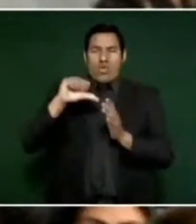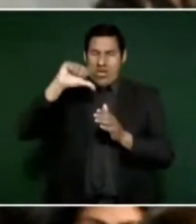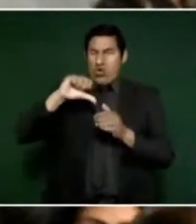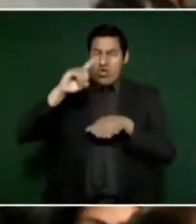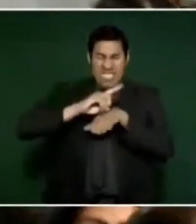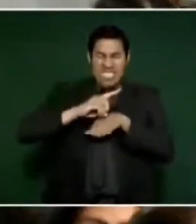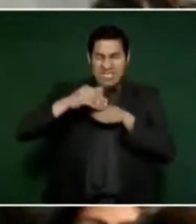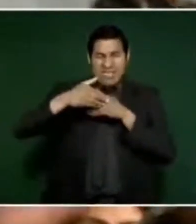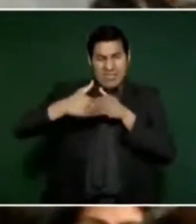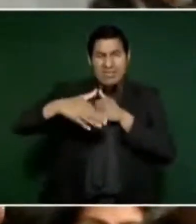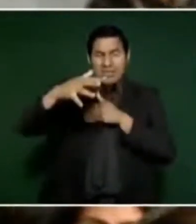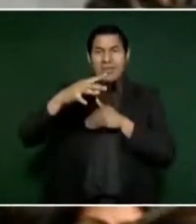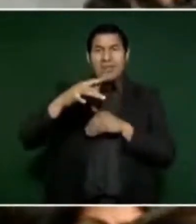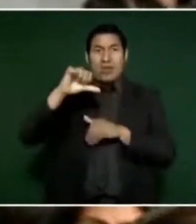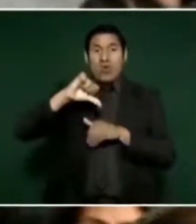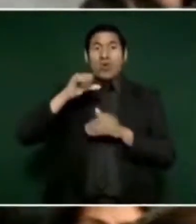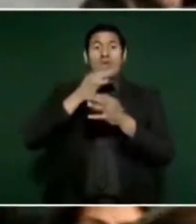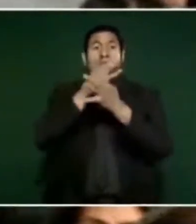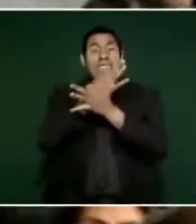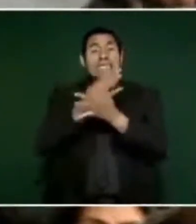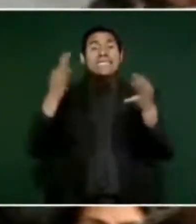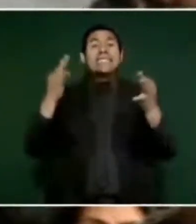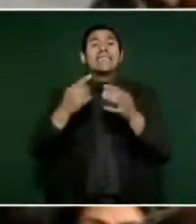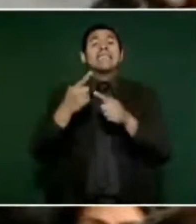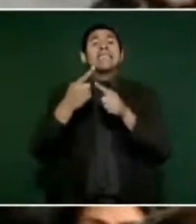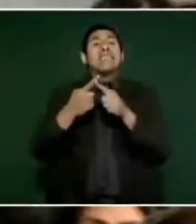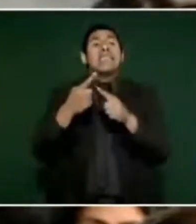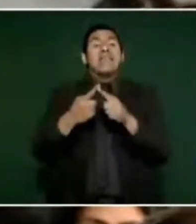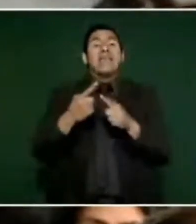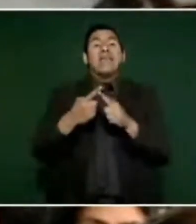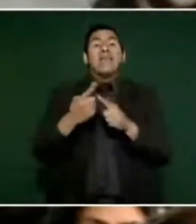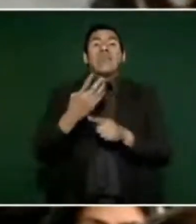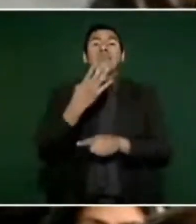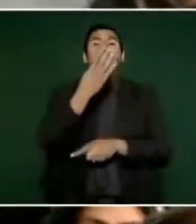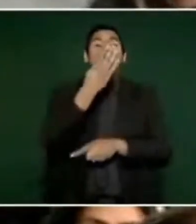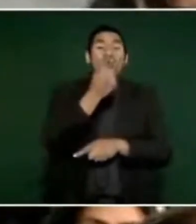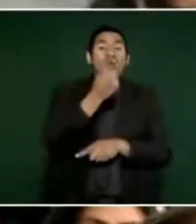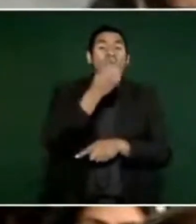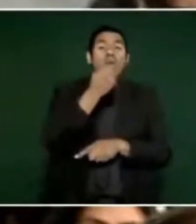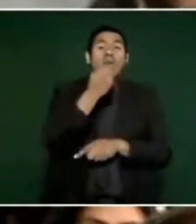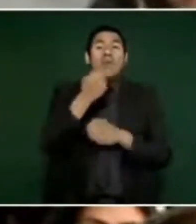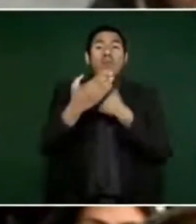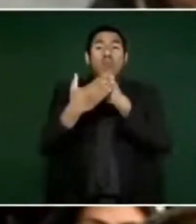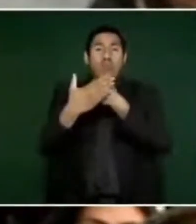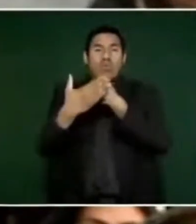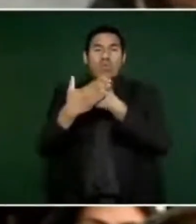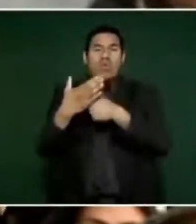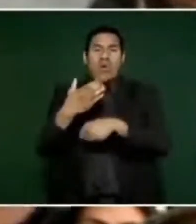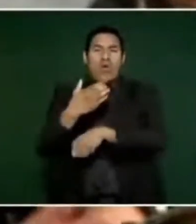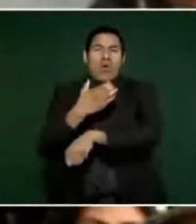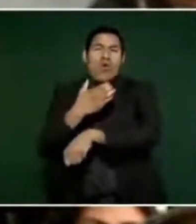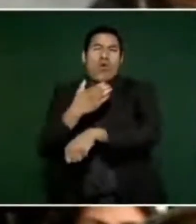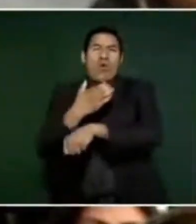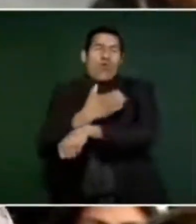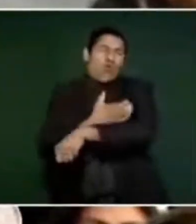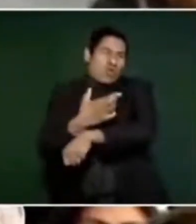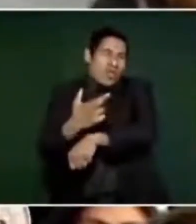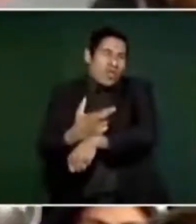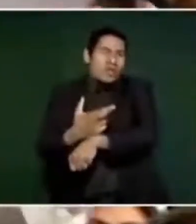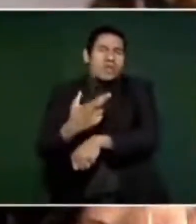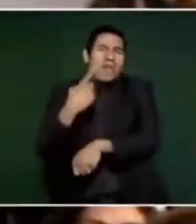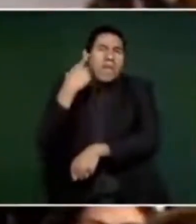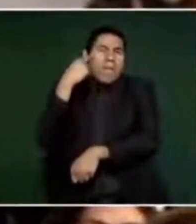las y los nueve coordinadores para la defensa de la Cuarta Transformación